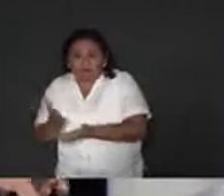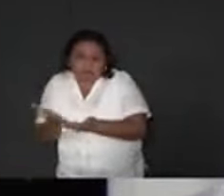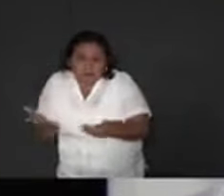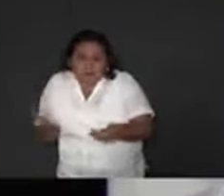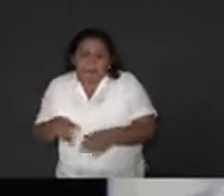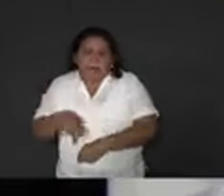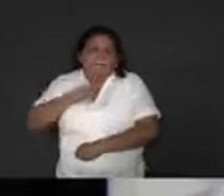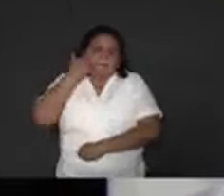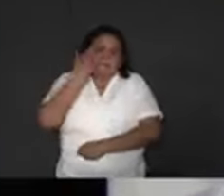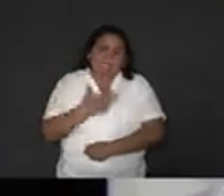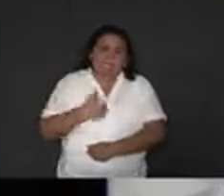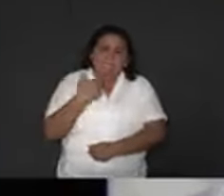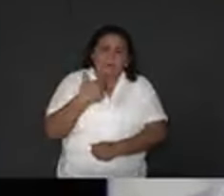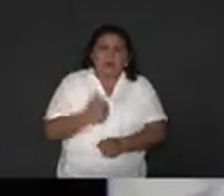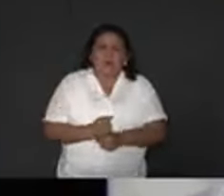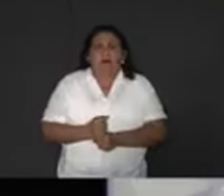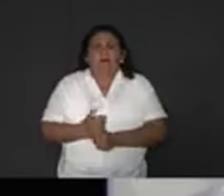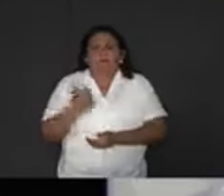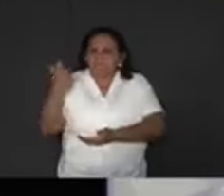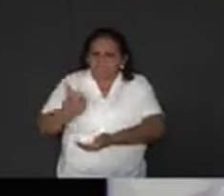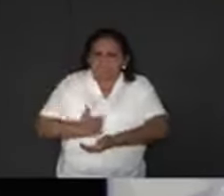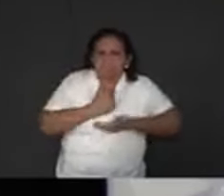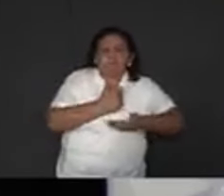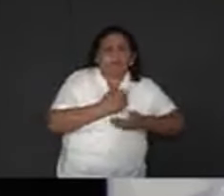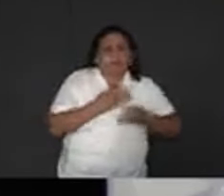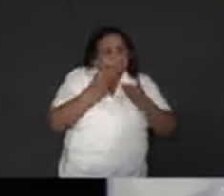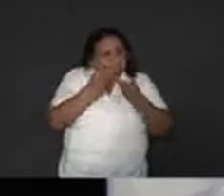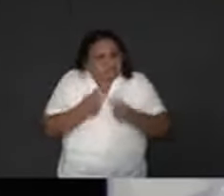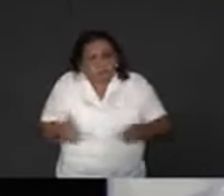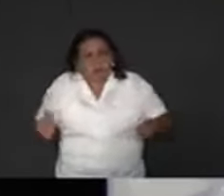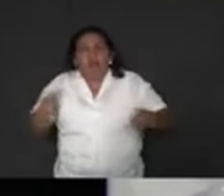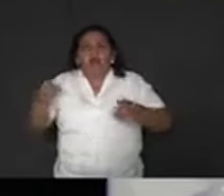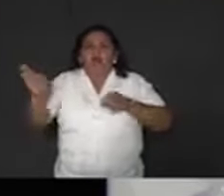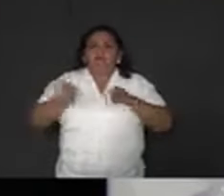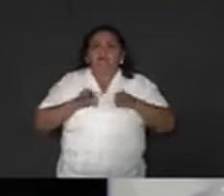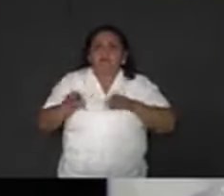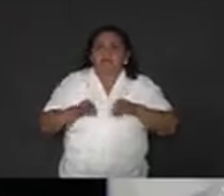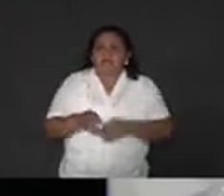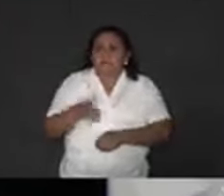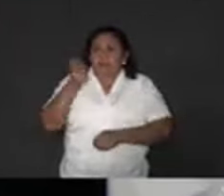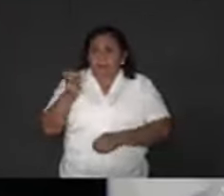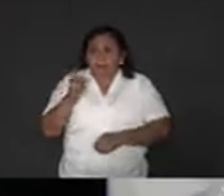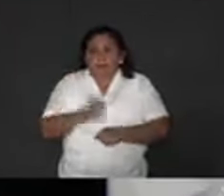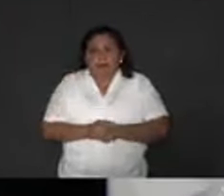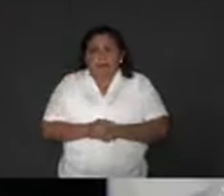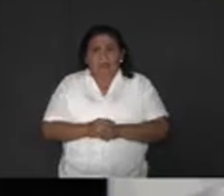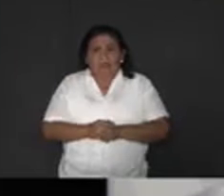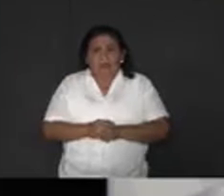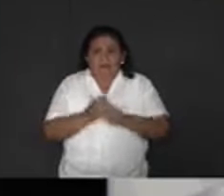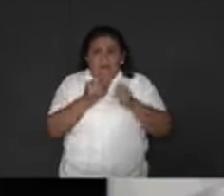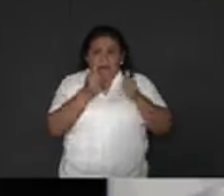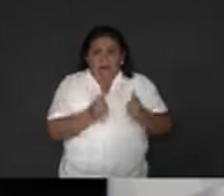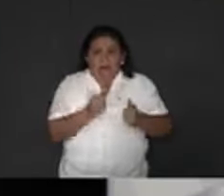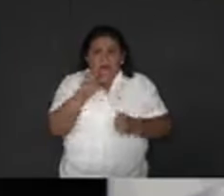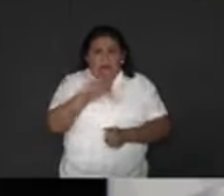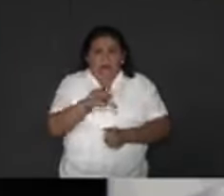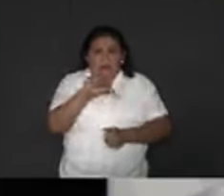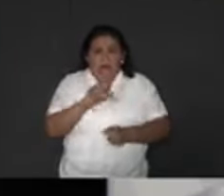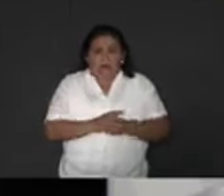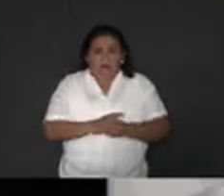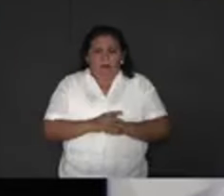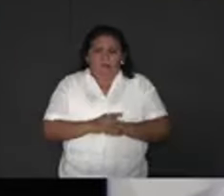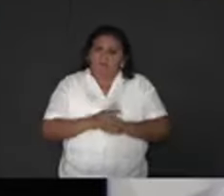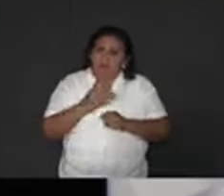si queremos hablar de fideicomisos y de gasto de los trabajadores, este es el saldo que tiene hoy el